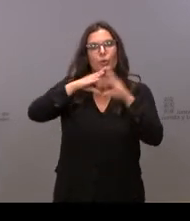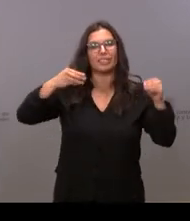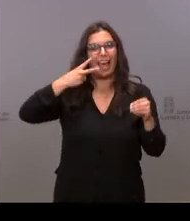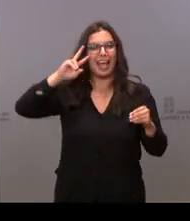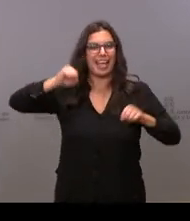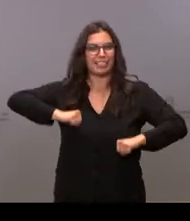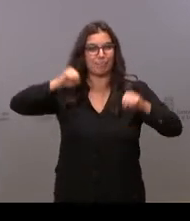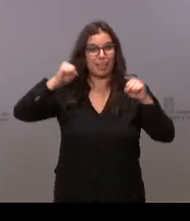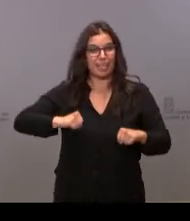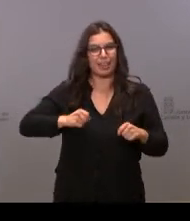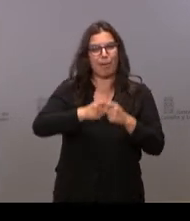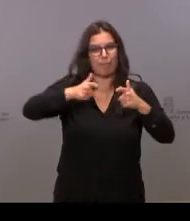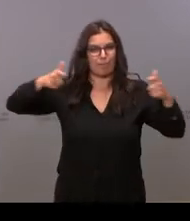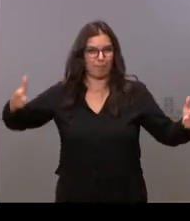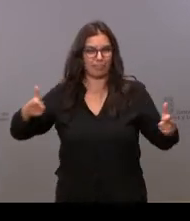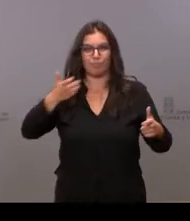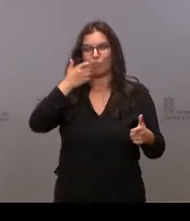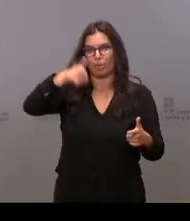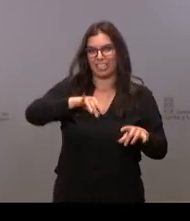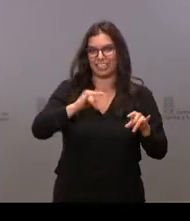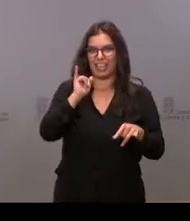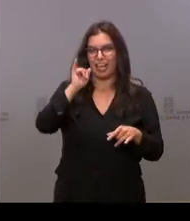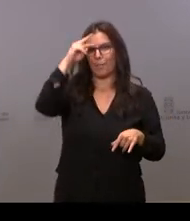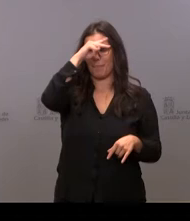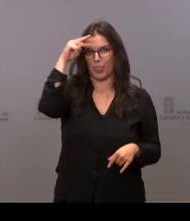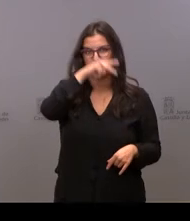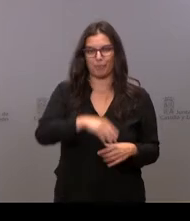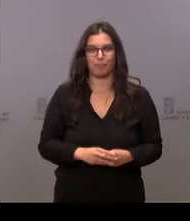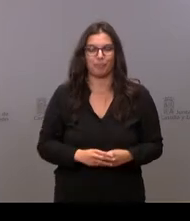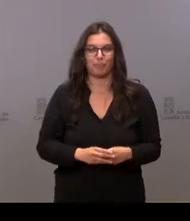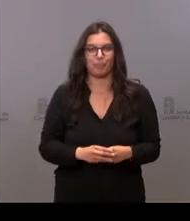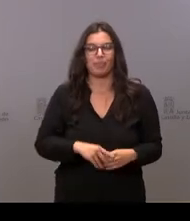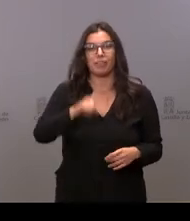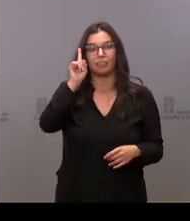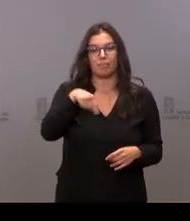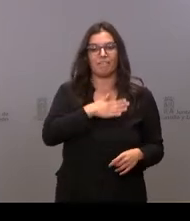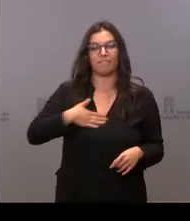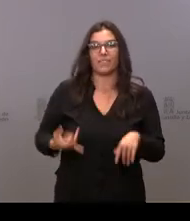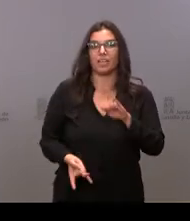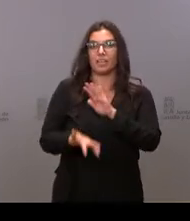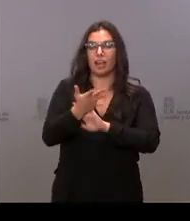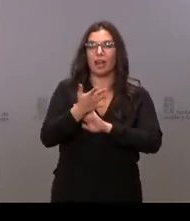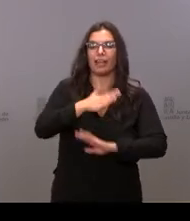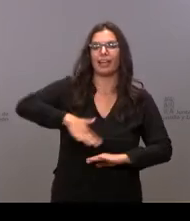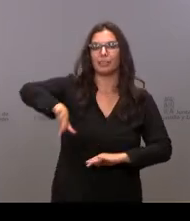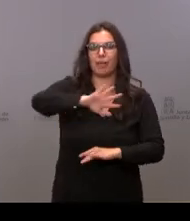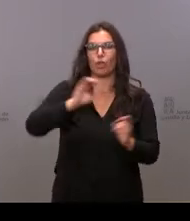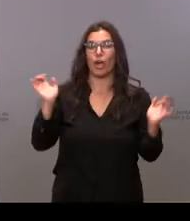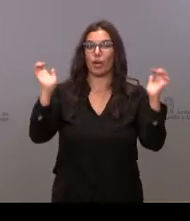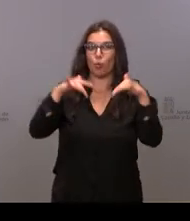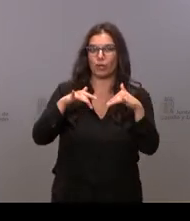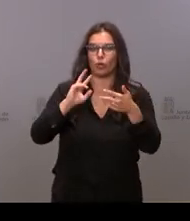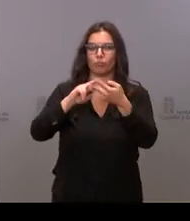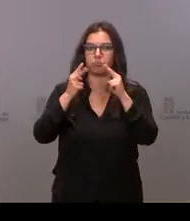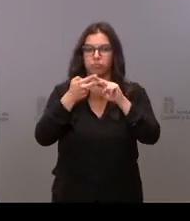tiene aquí en Medina del Río Seco. Vamos a crear también espacios de encuentro con actividades